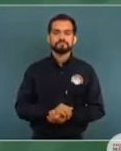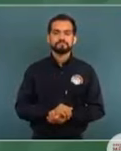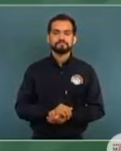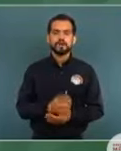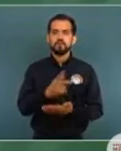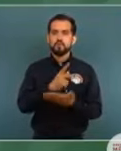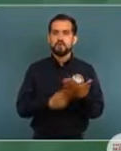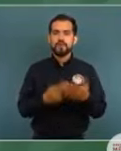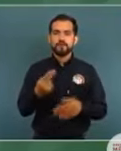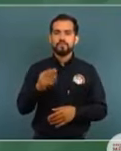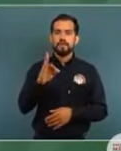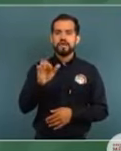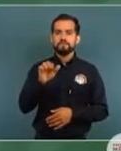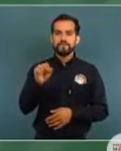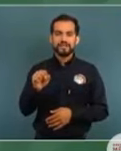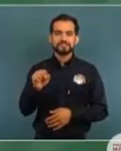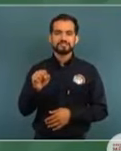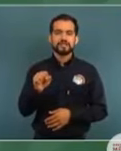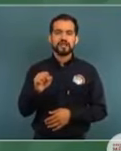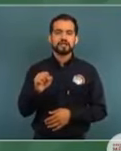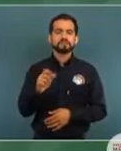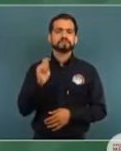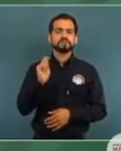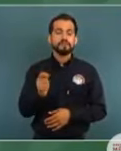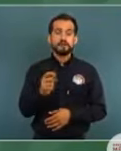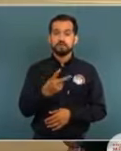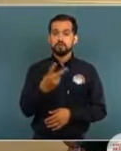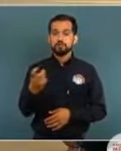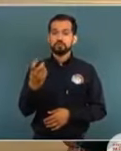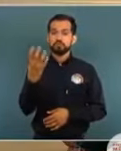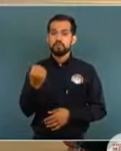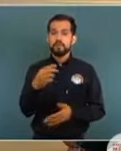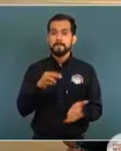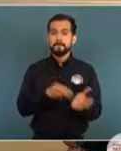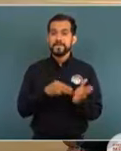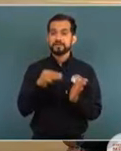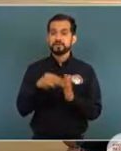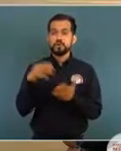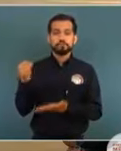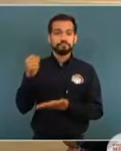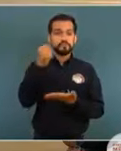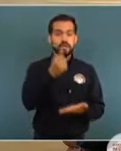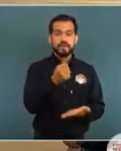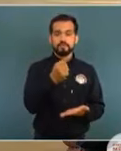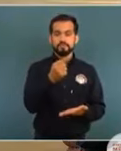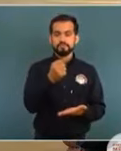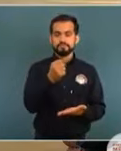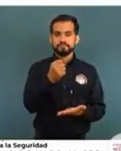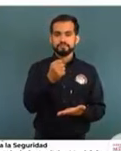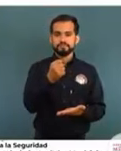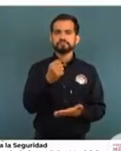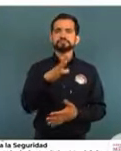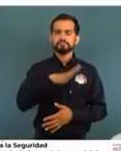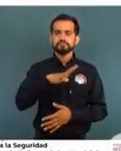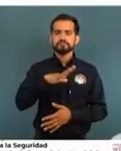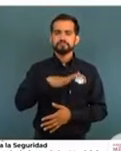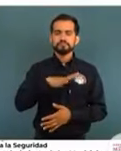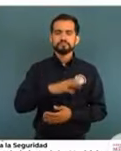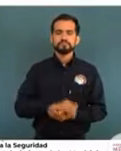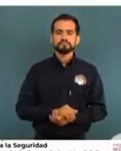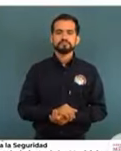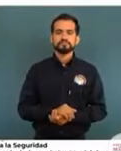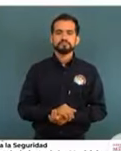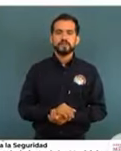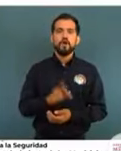nos probamos el FASP, que son casi 209 millones de pesos los que se asignan,